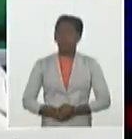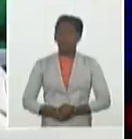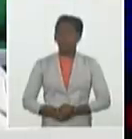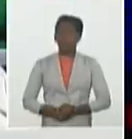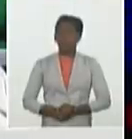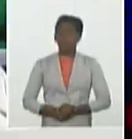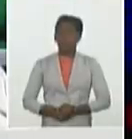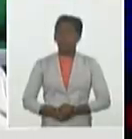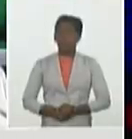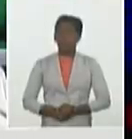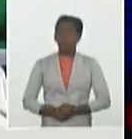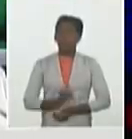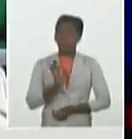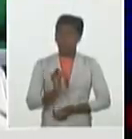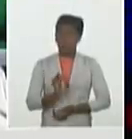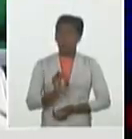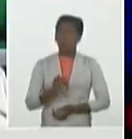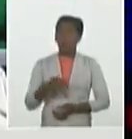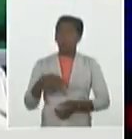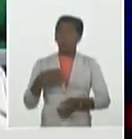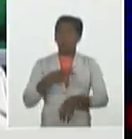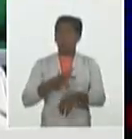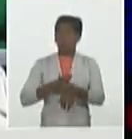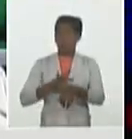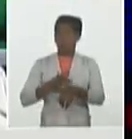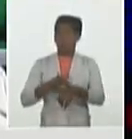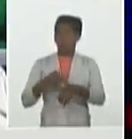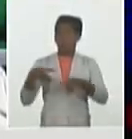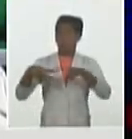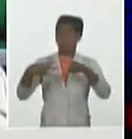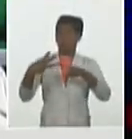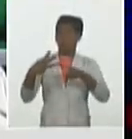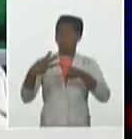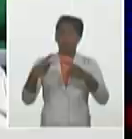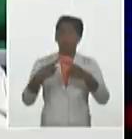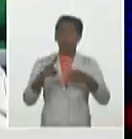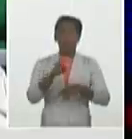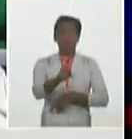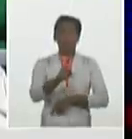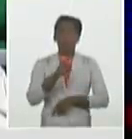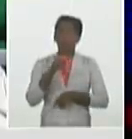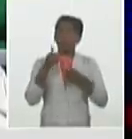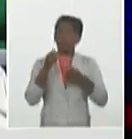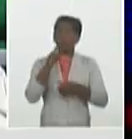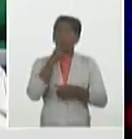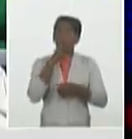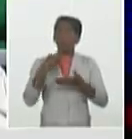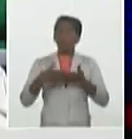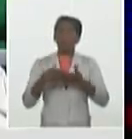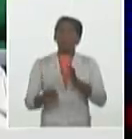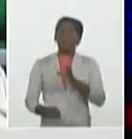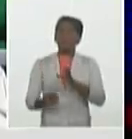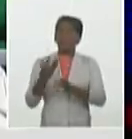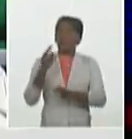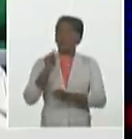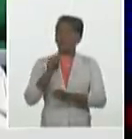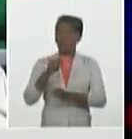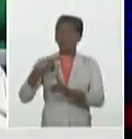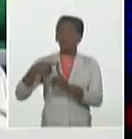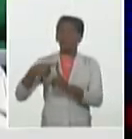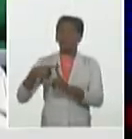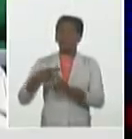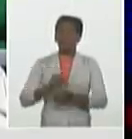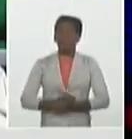asintomático este paciente. Y fallece en Ciego de Ávila, una paciente de